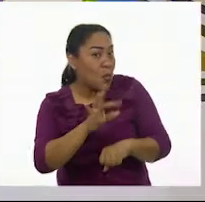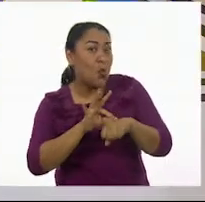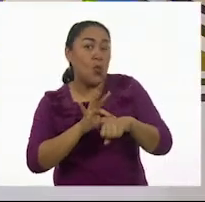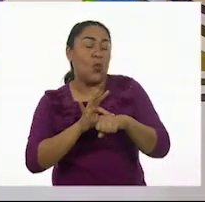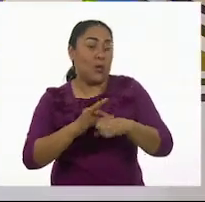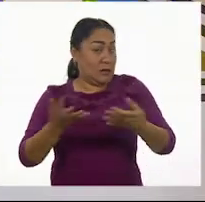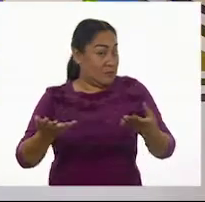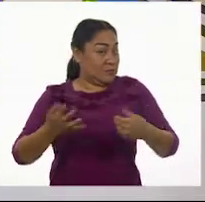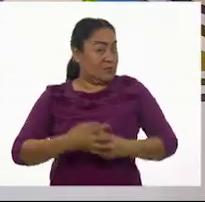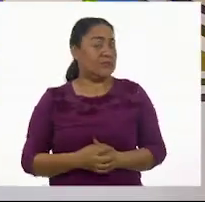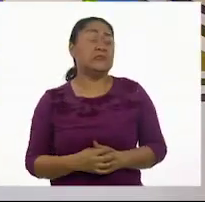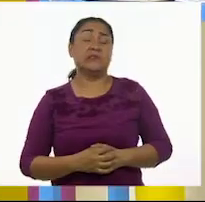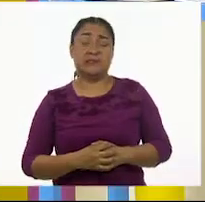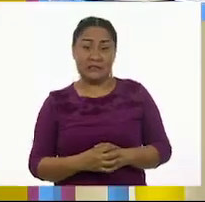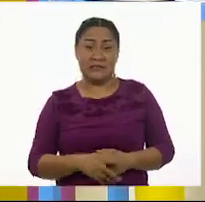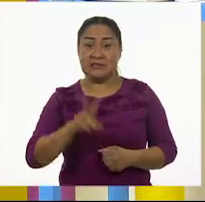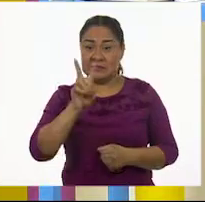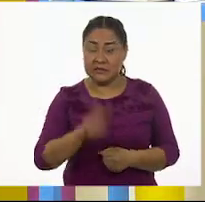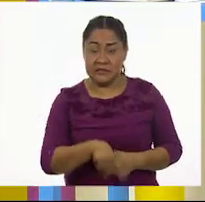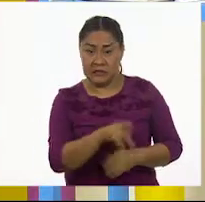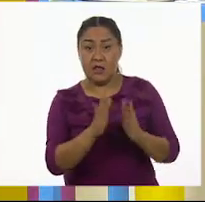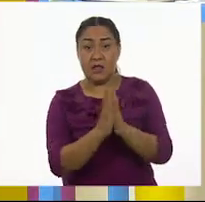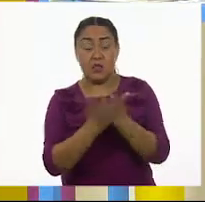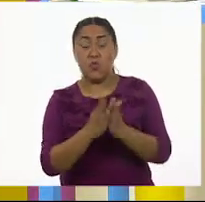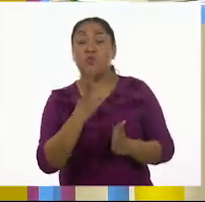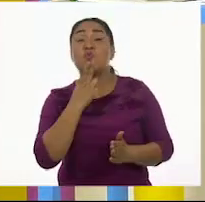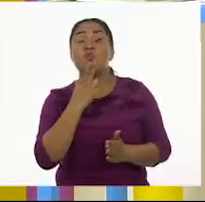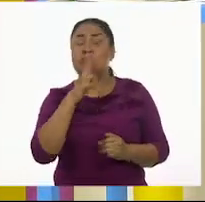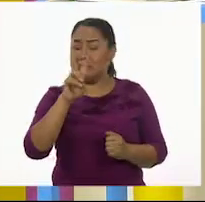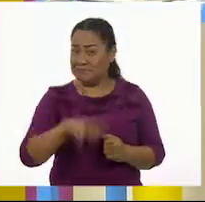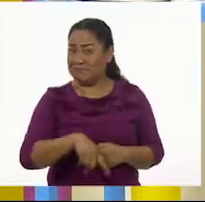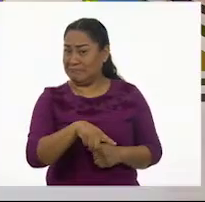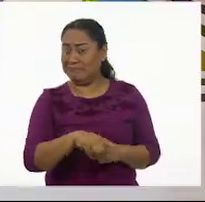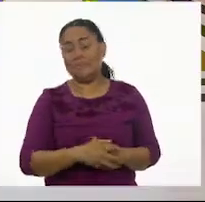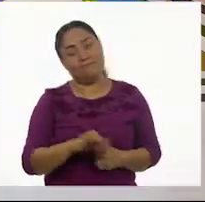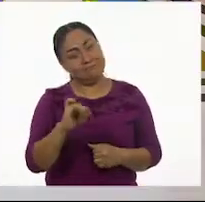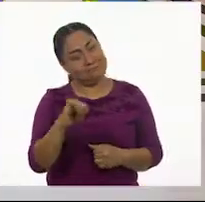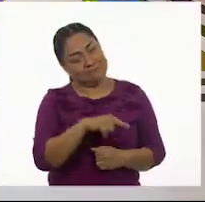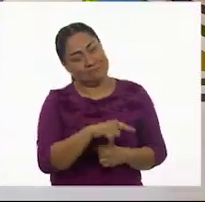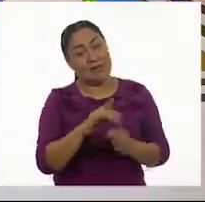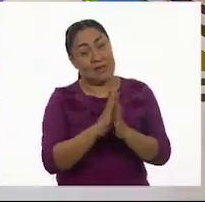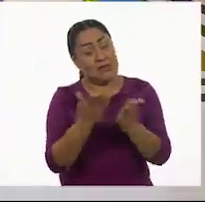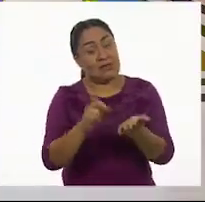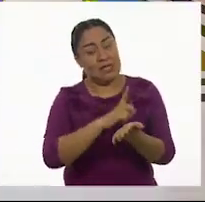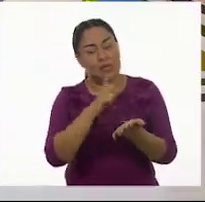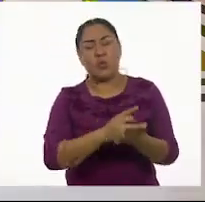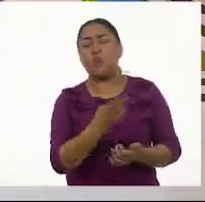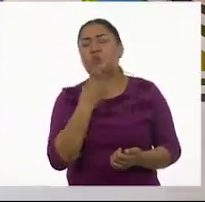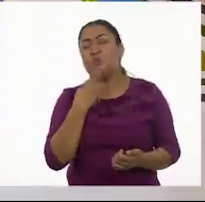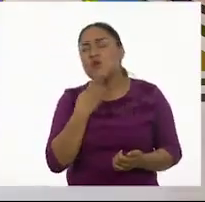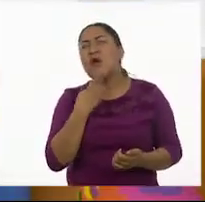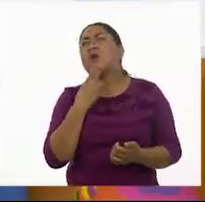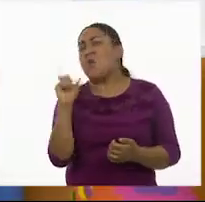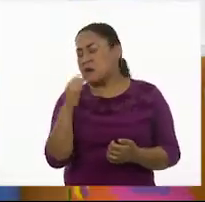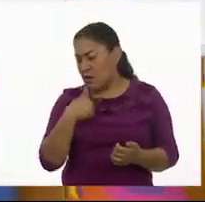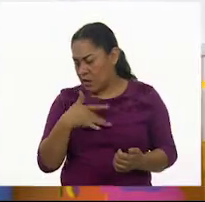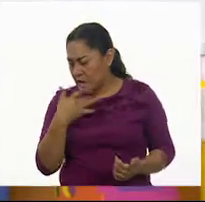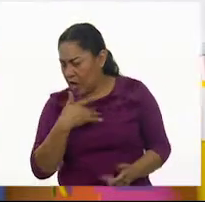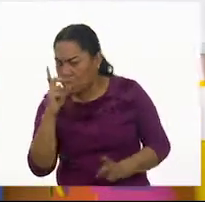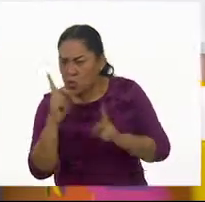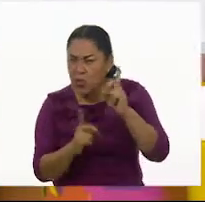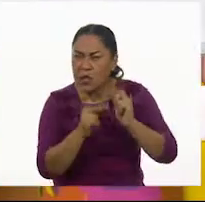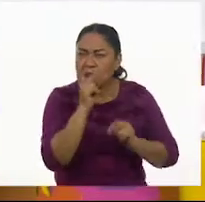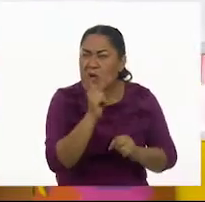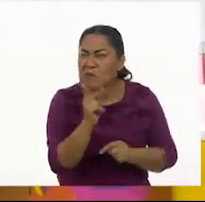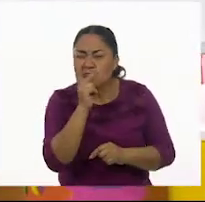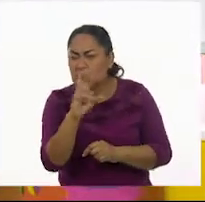es. Qué útil es este libro, ¿eh? De verdad. Bastante. El diccionario es algo que nos va a ayudar a sacarnos de nuestras dudas para las